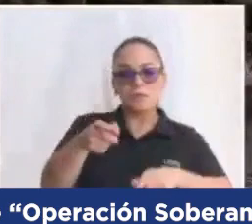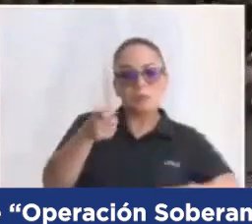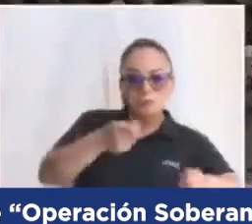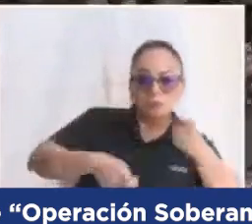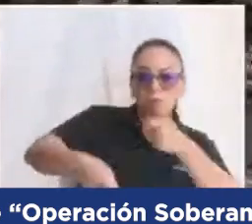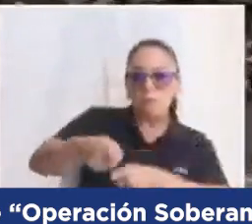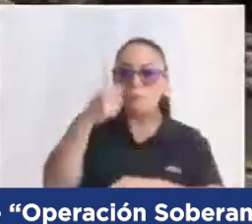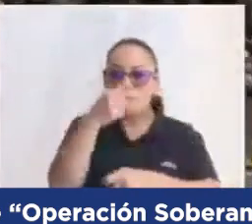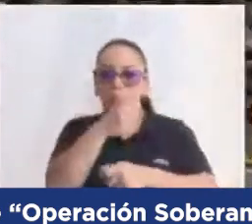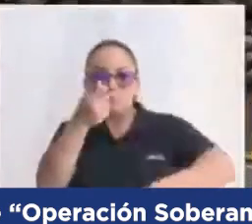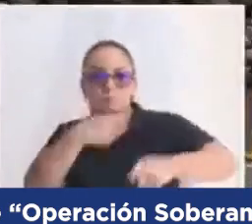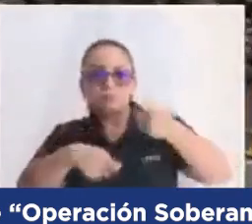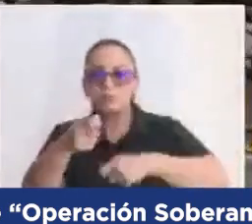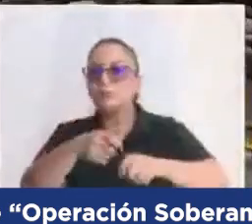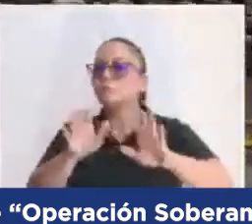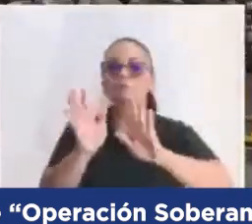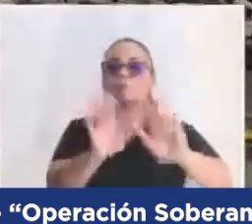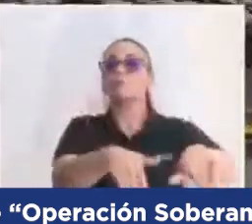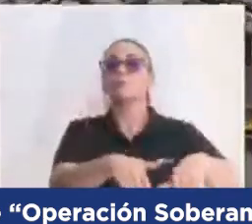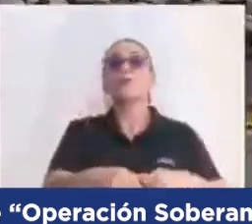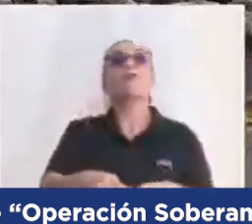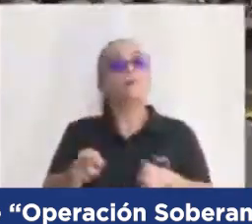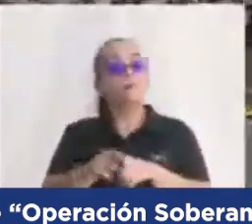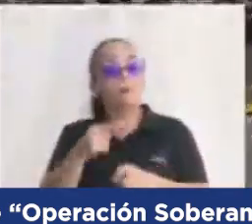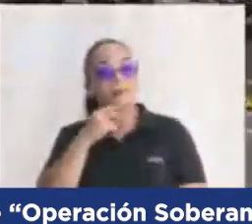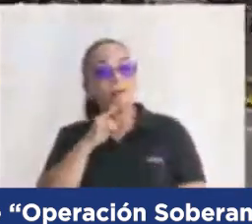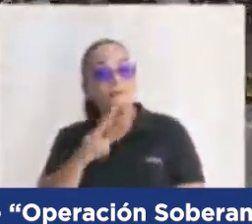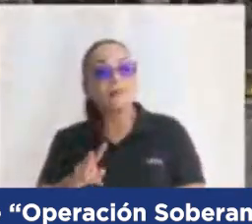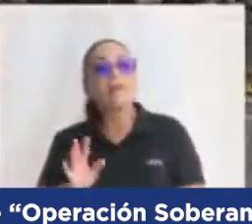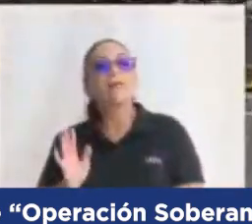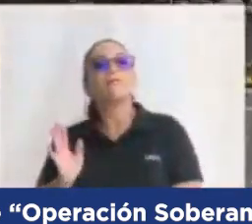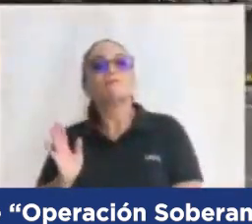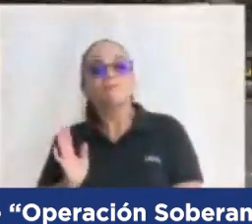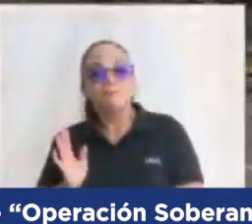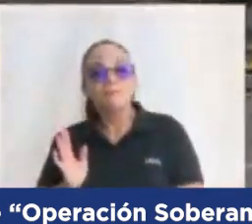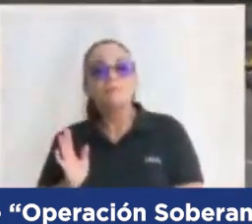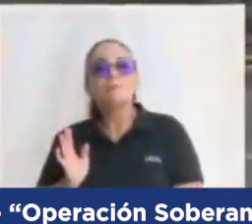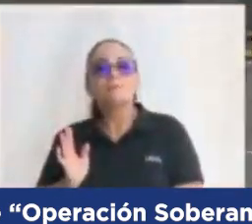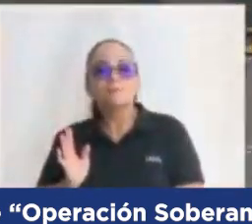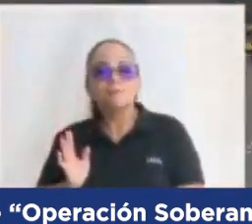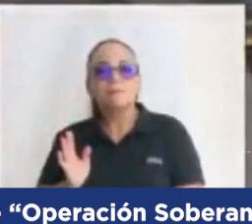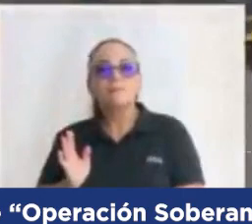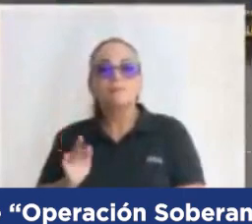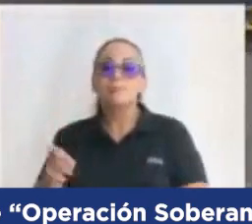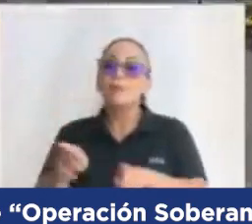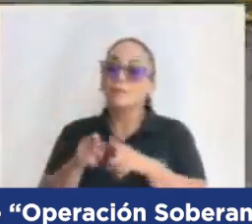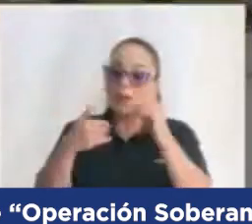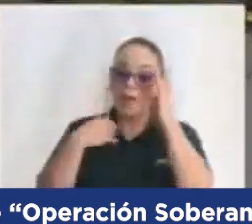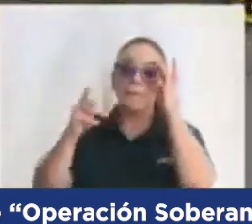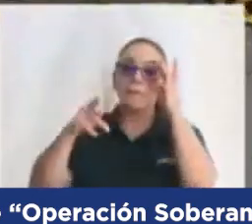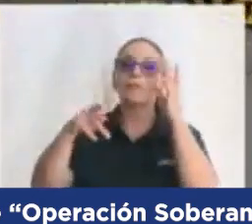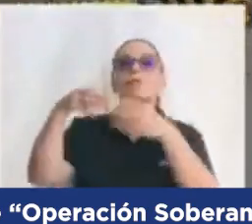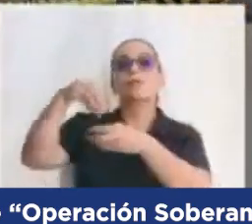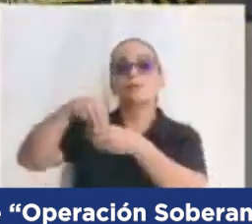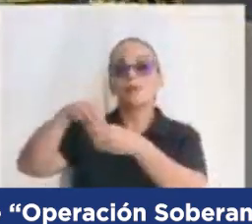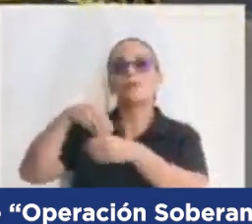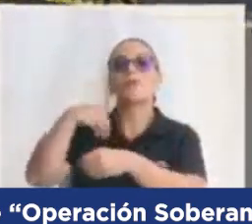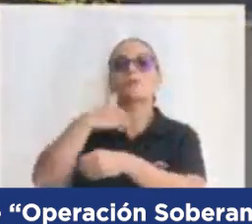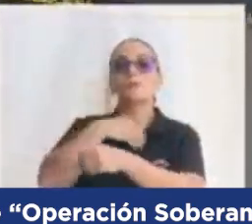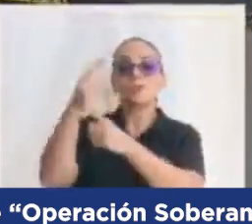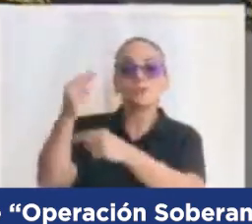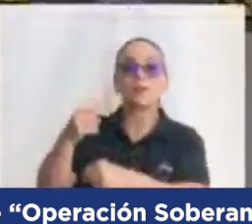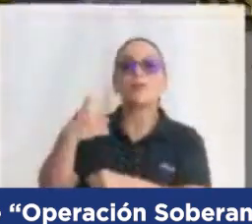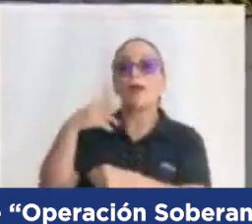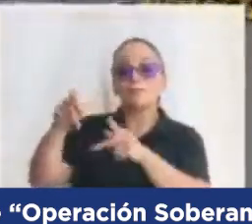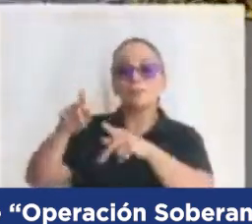y por qué no decir la verdad hasta nuestros aforadores de Hacienda que hay corruptos ahí